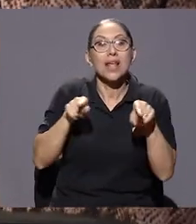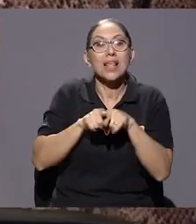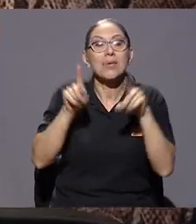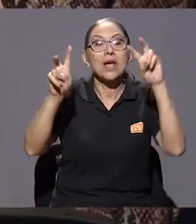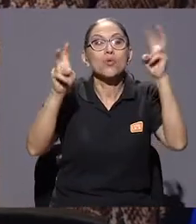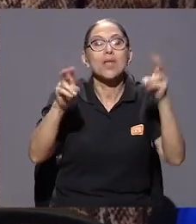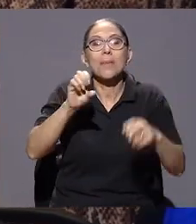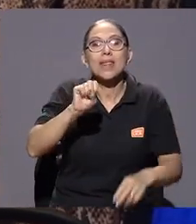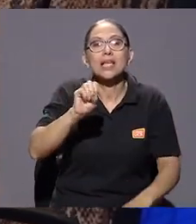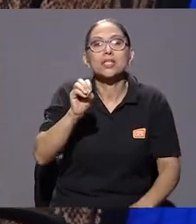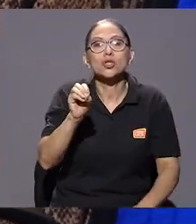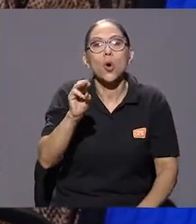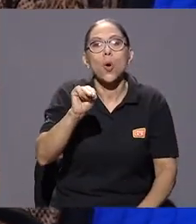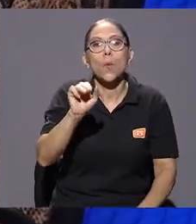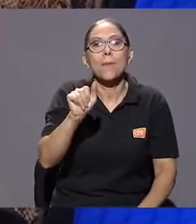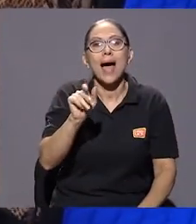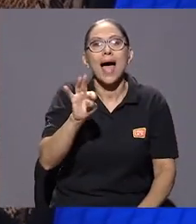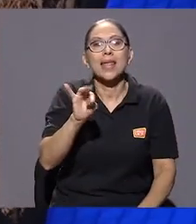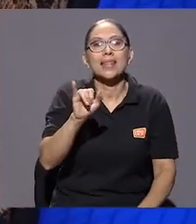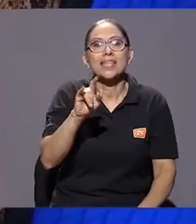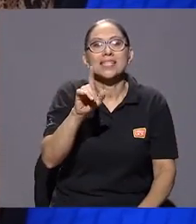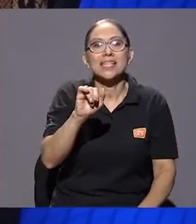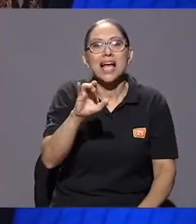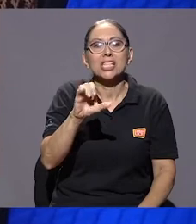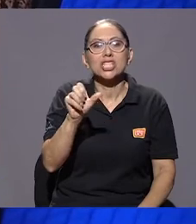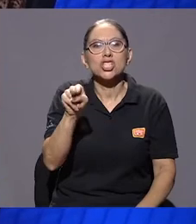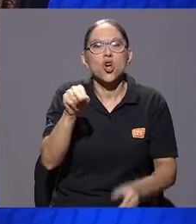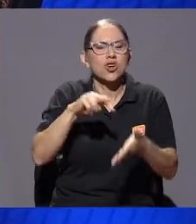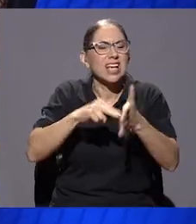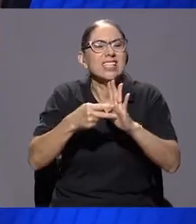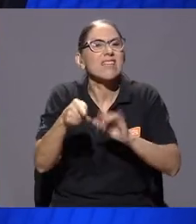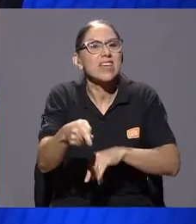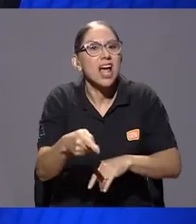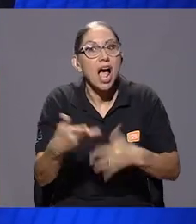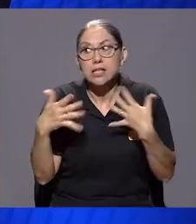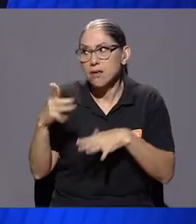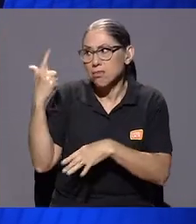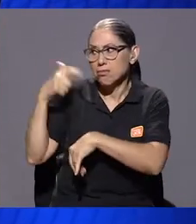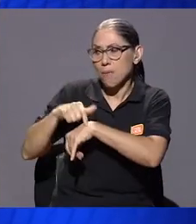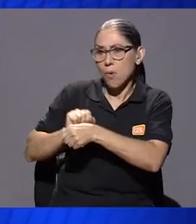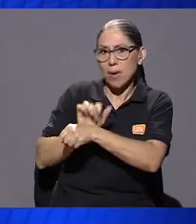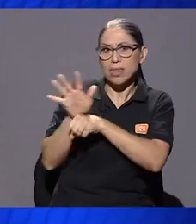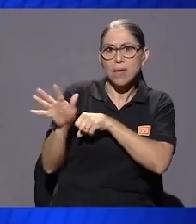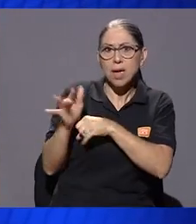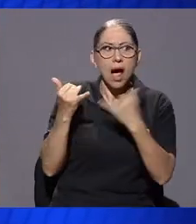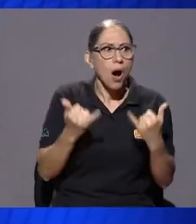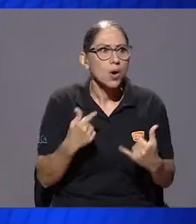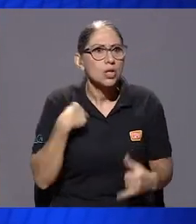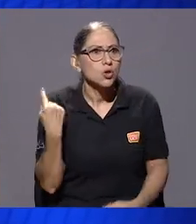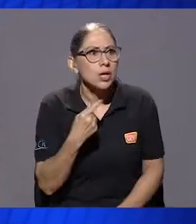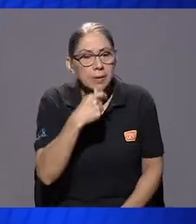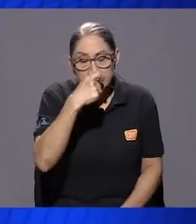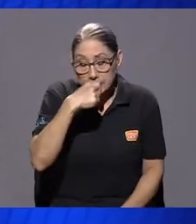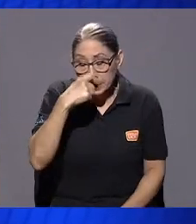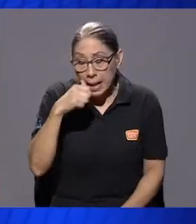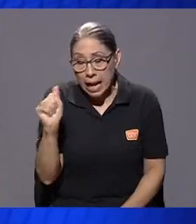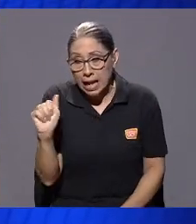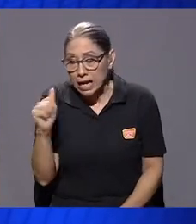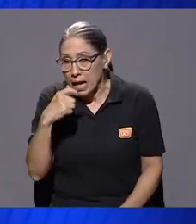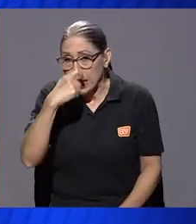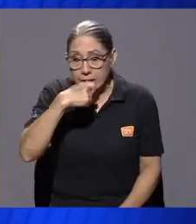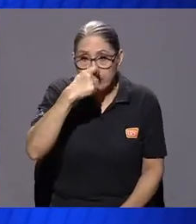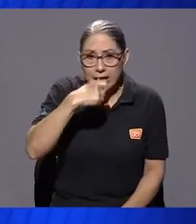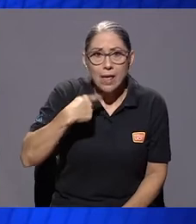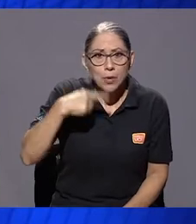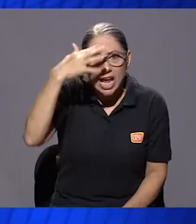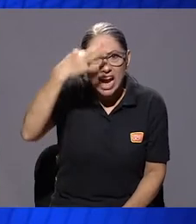esto? Después de esta pandemia, yo paso con un montón de alergias, o paso siempre resfriada, o paso siempre resfriada porque creo que tengo COVID,